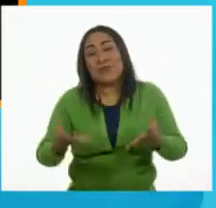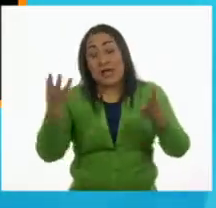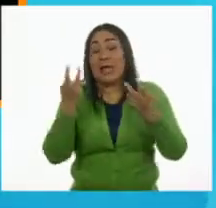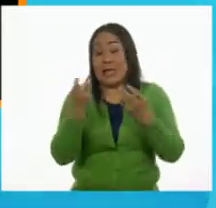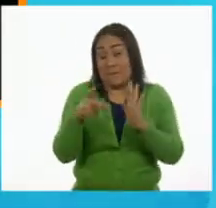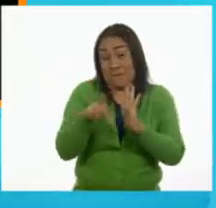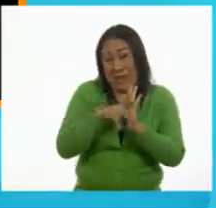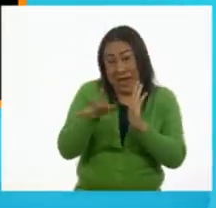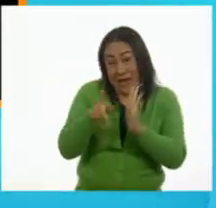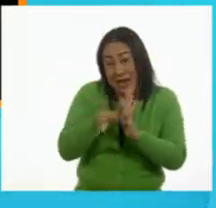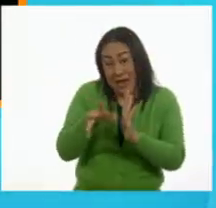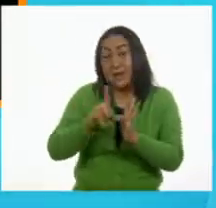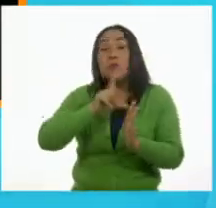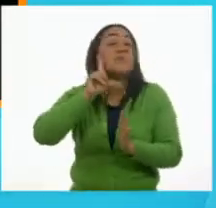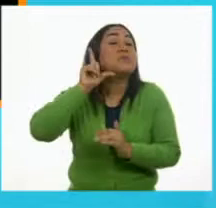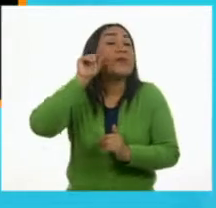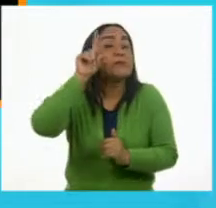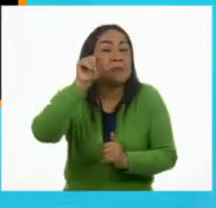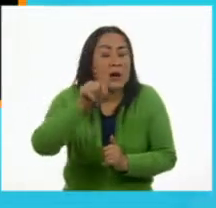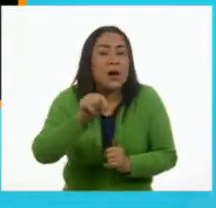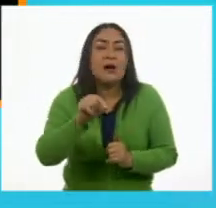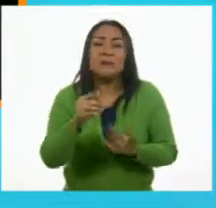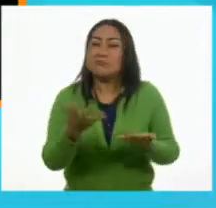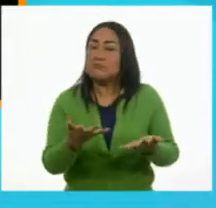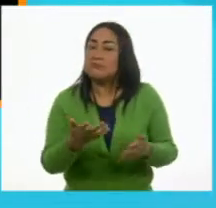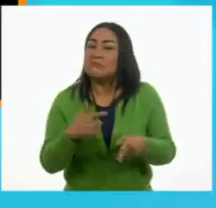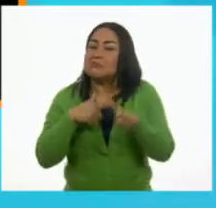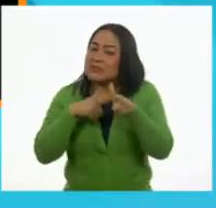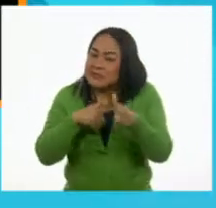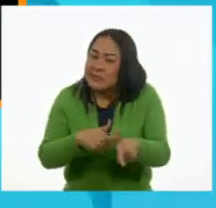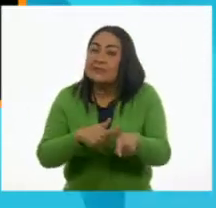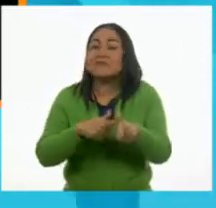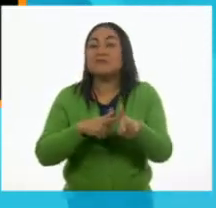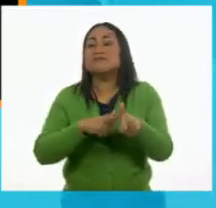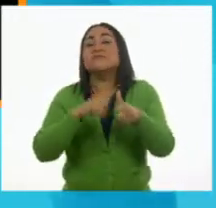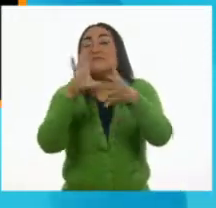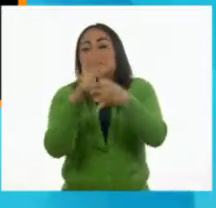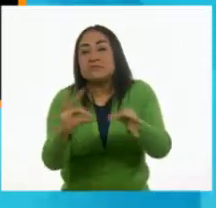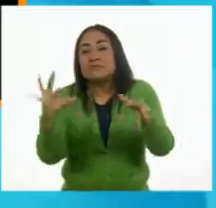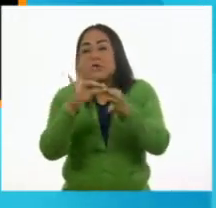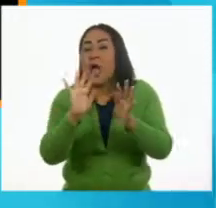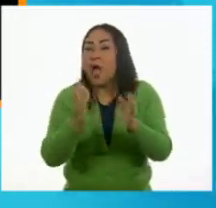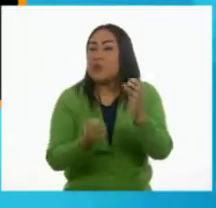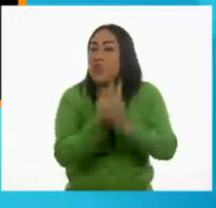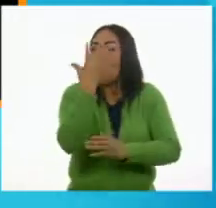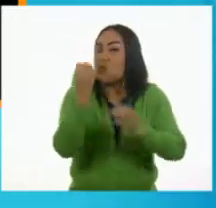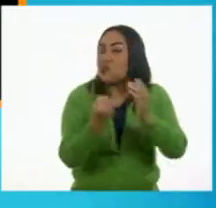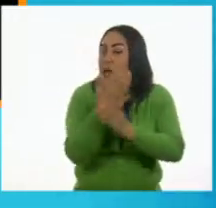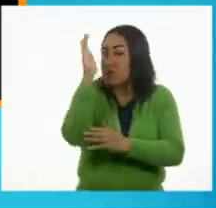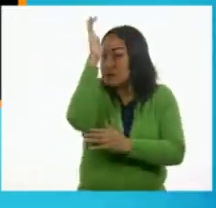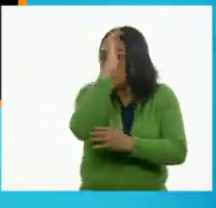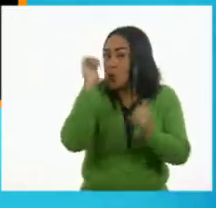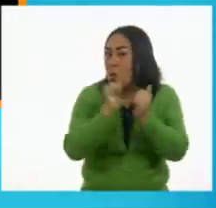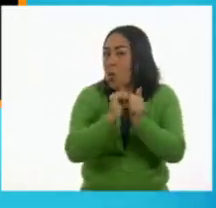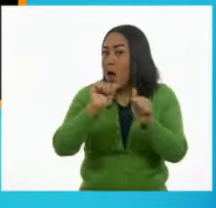periódicos en los días siguientes no pararon de dedicar elogios al avance de la ciencia y del arte.